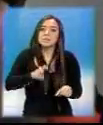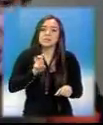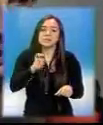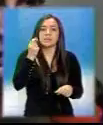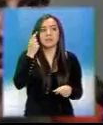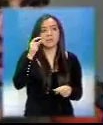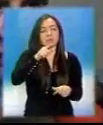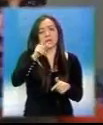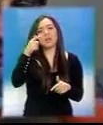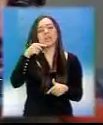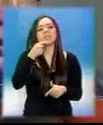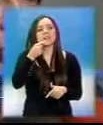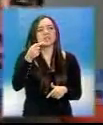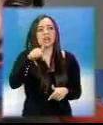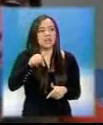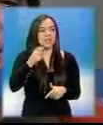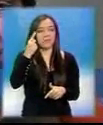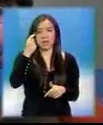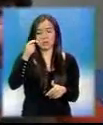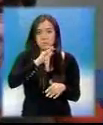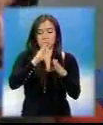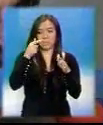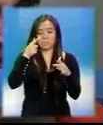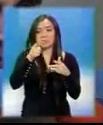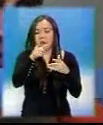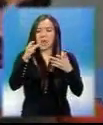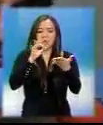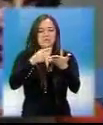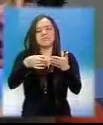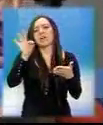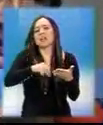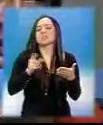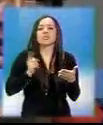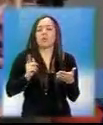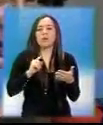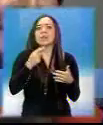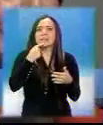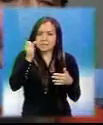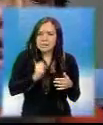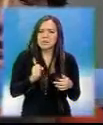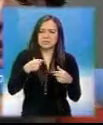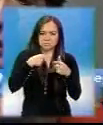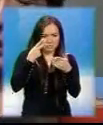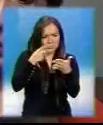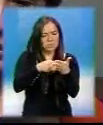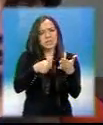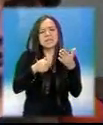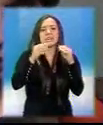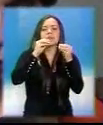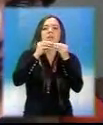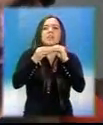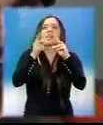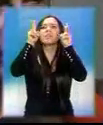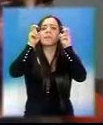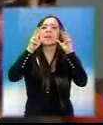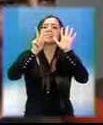dijo que no tenía, que nació muerta, pero el tema 7 yo creo que hace que reviva. El tema 7